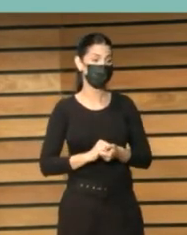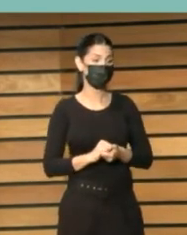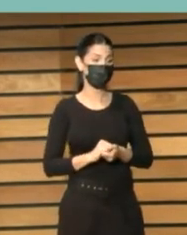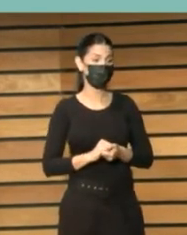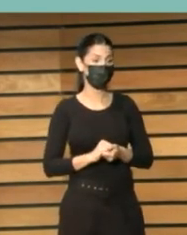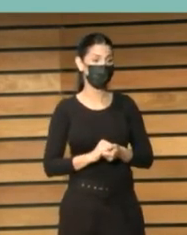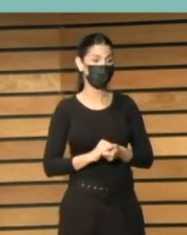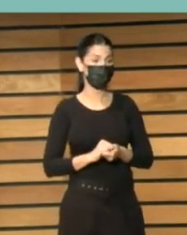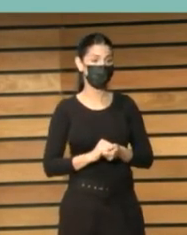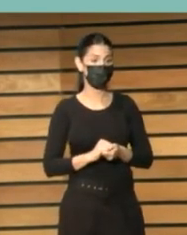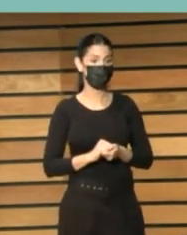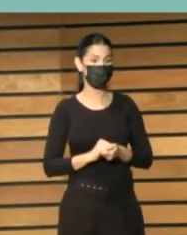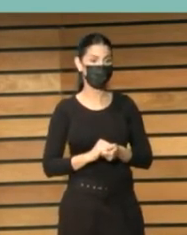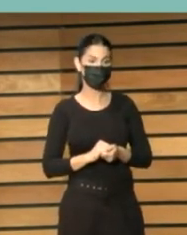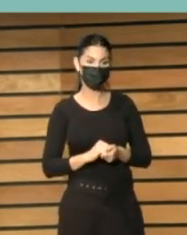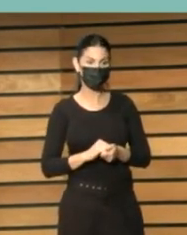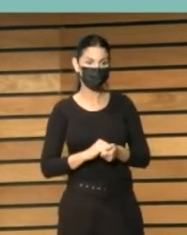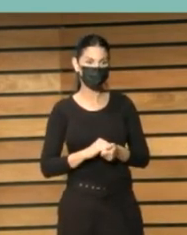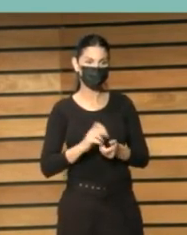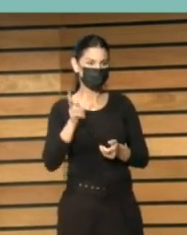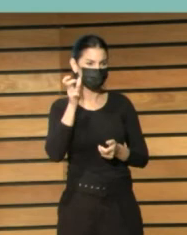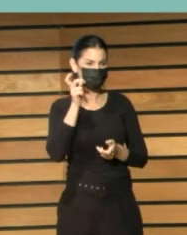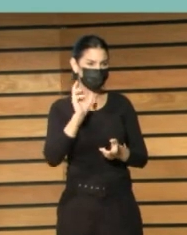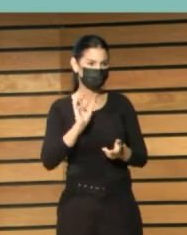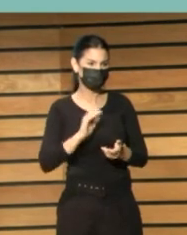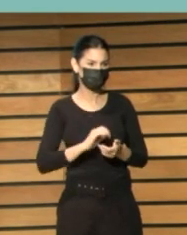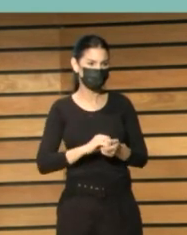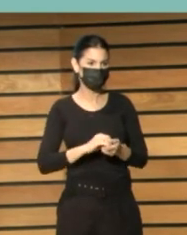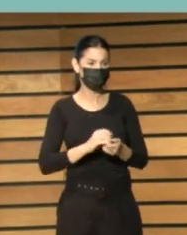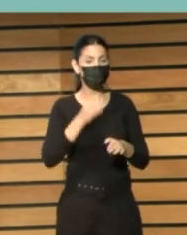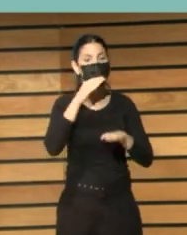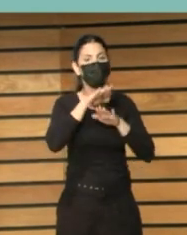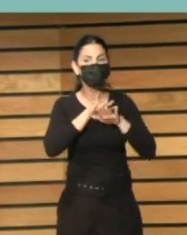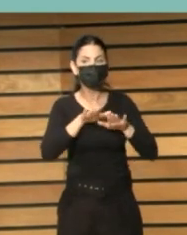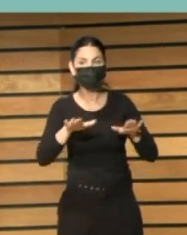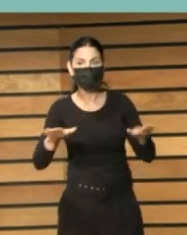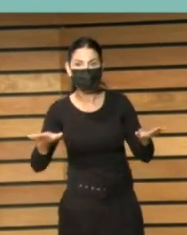gracias os hemos dejado impactados bueno el ponente